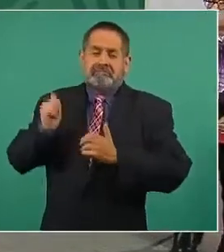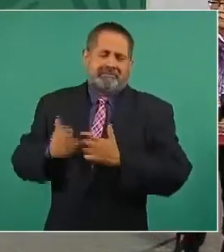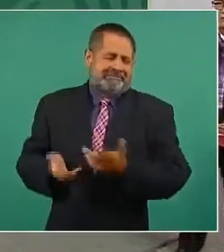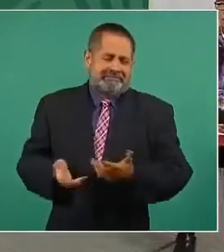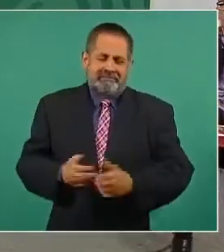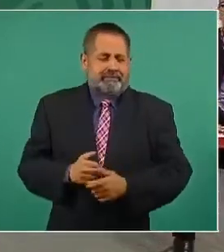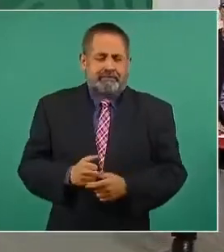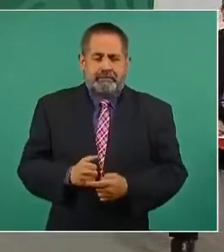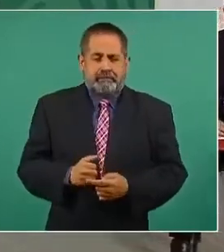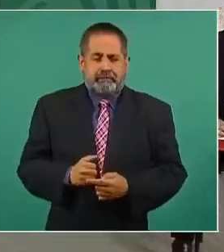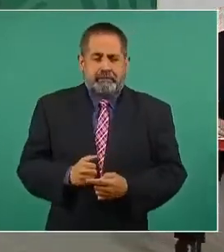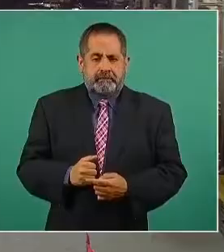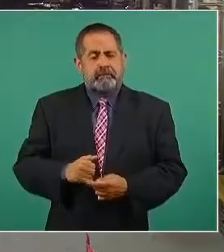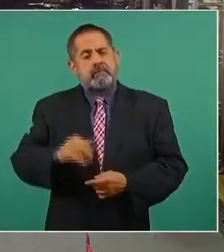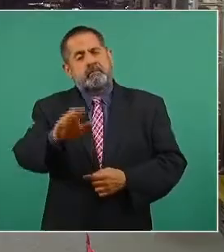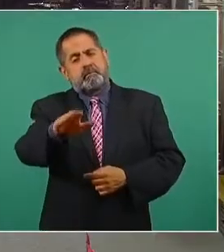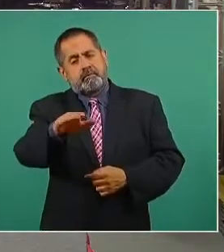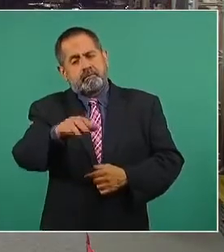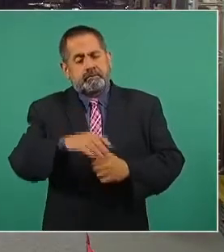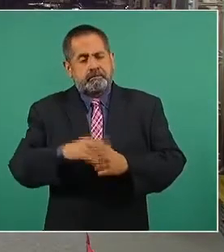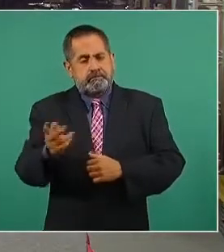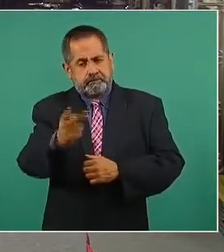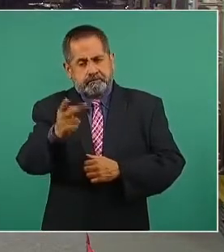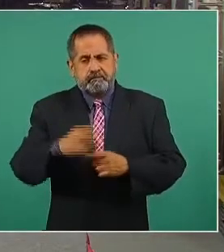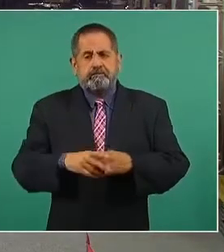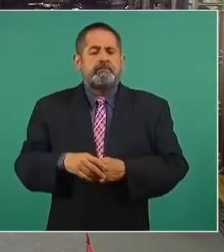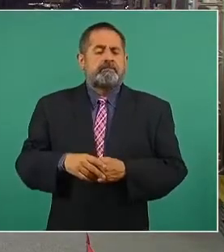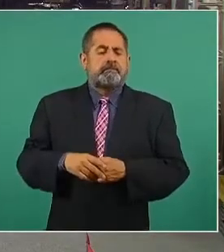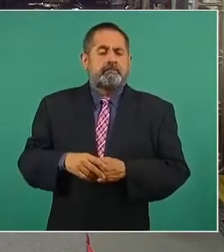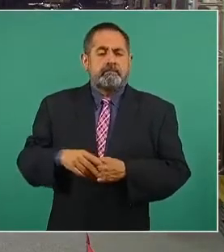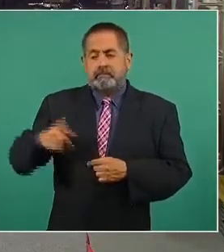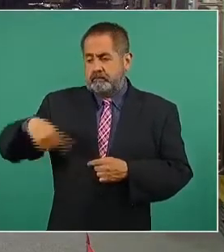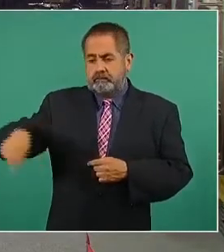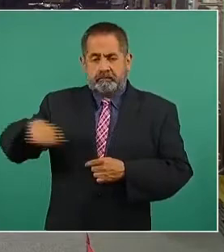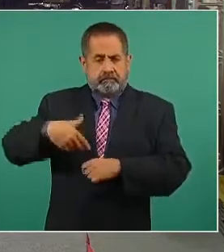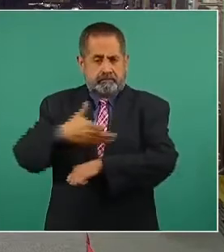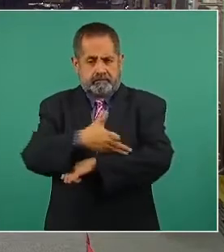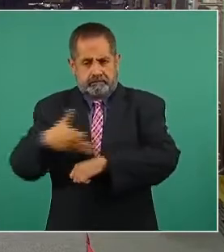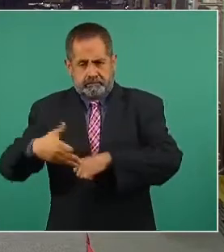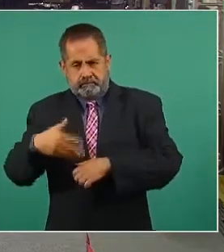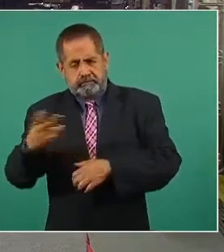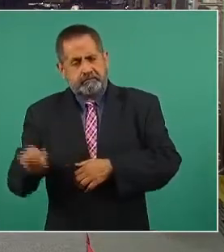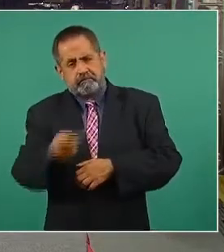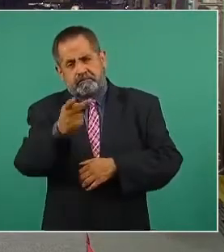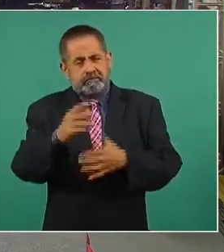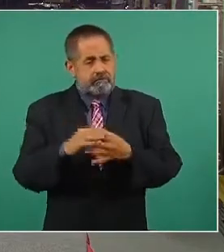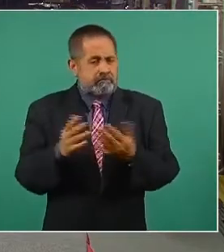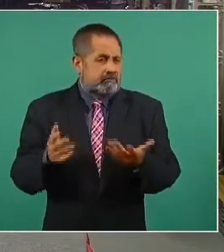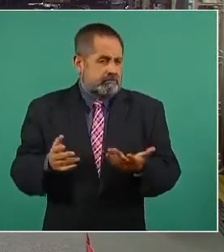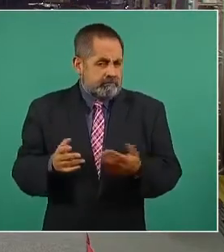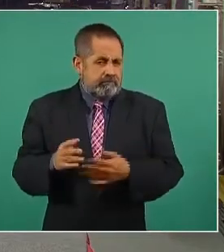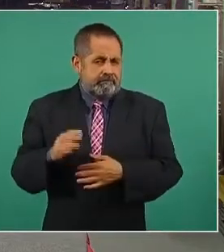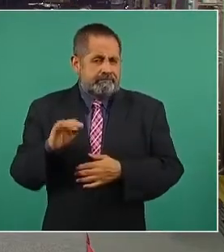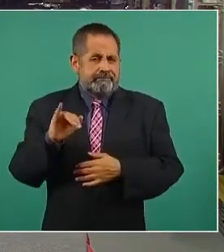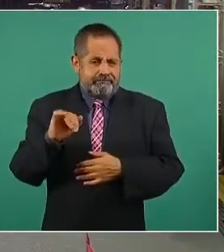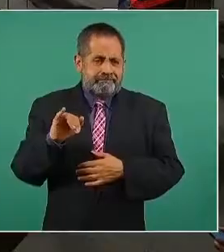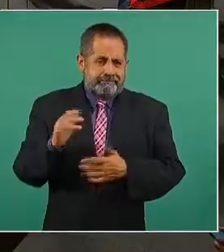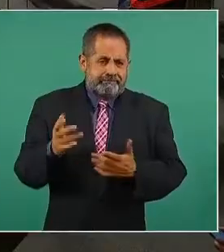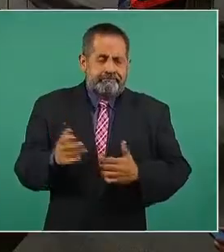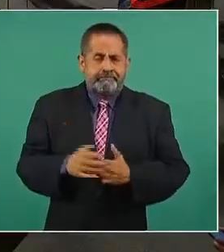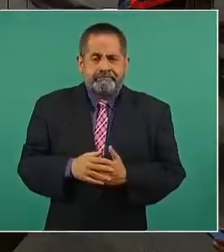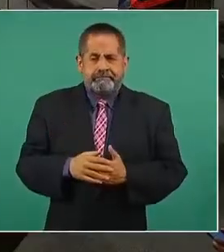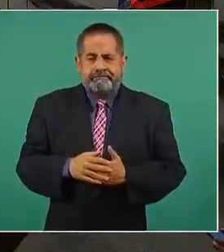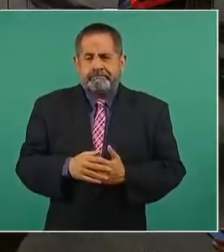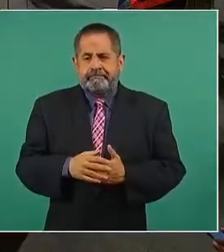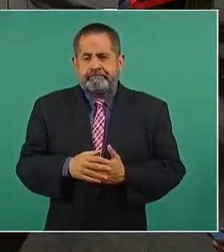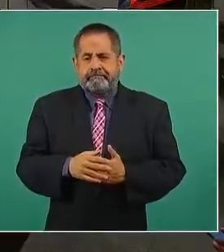Las propias familias en un comunicado preguntaban, o bueno, más bien ellas denunciaban que sí tiene que ver este tipo de